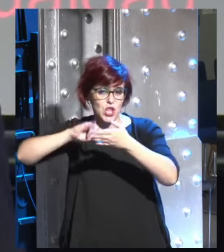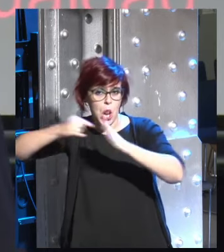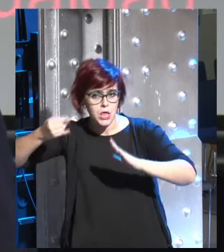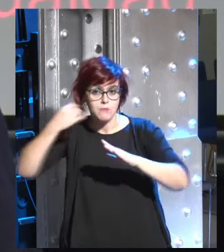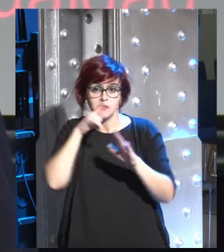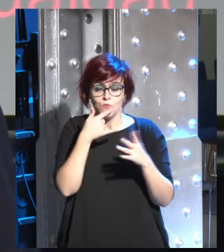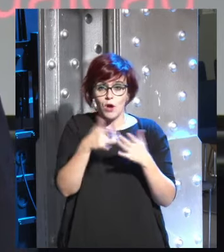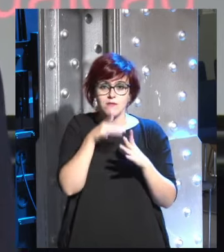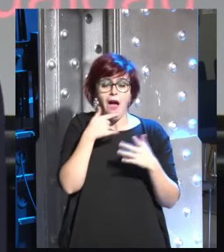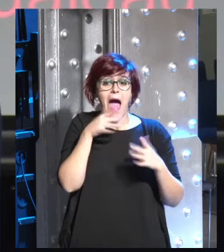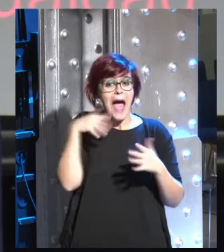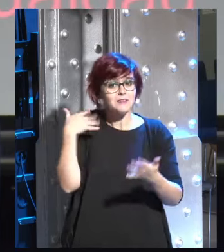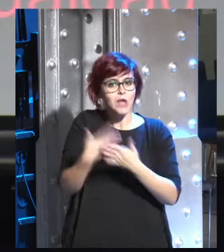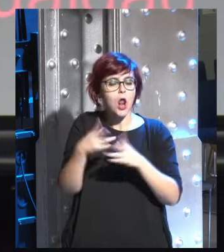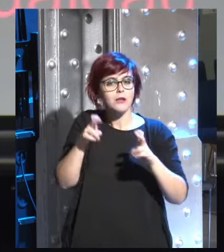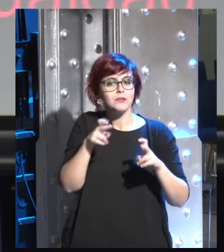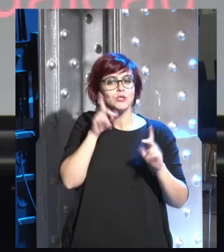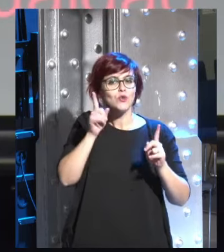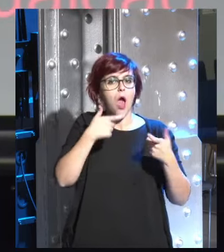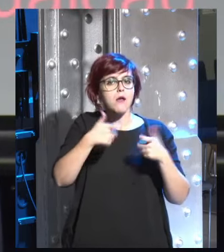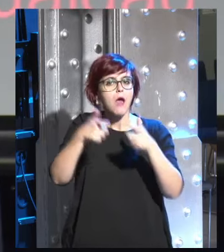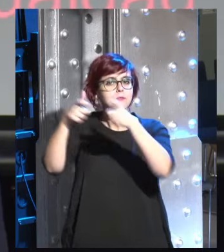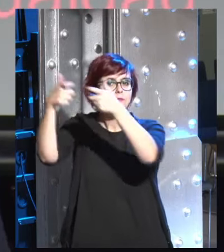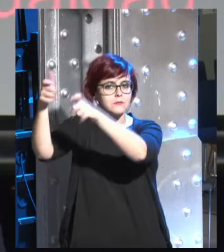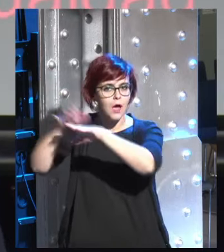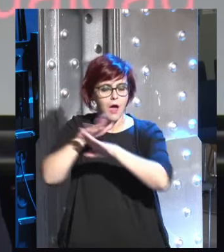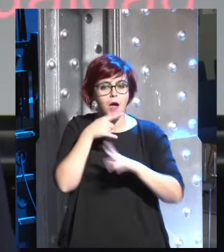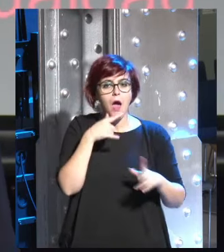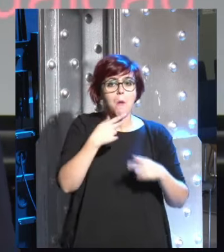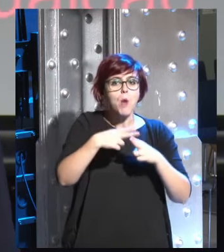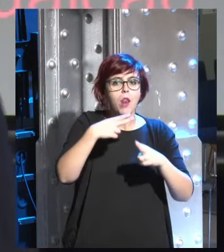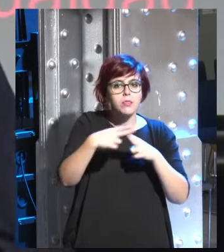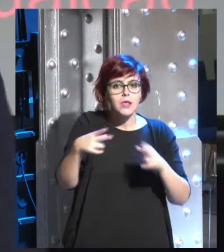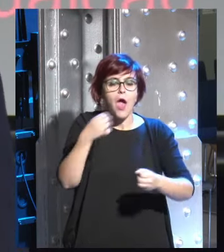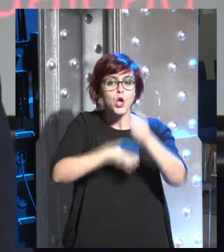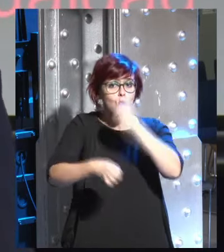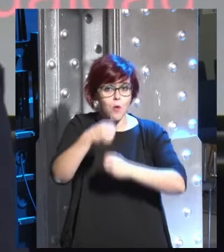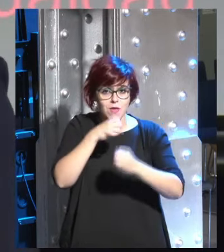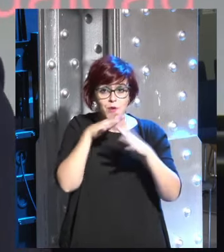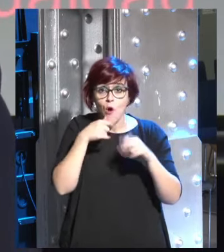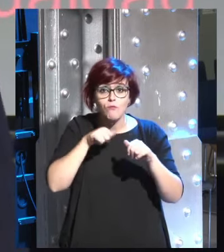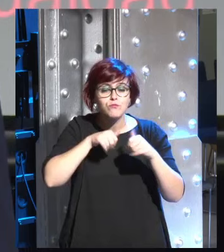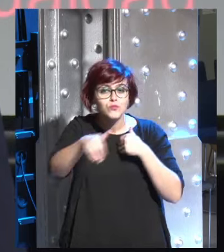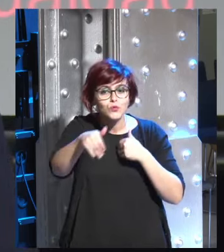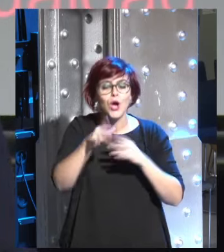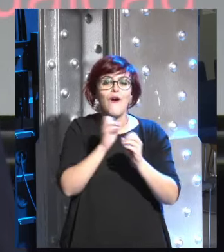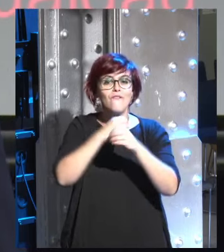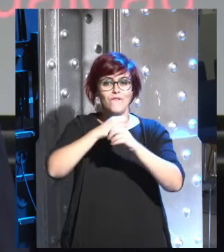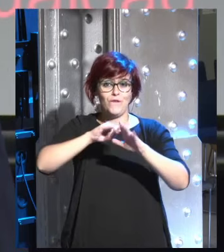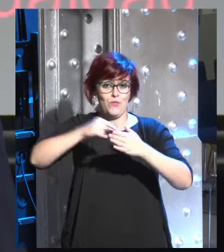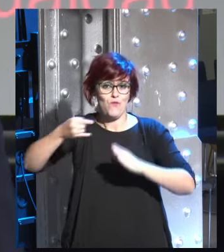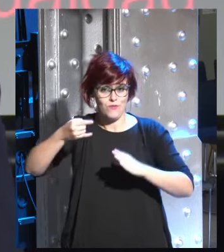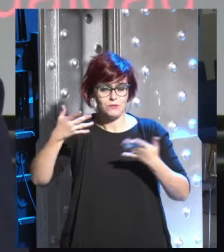ya no serán biológicas en el pasado no había una diferencia